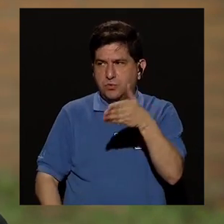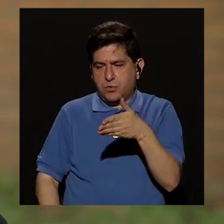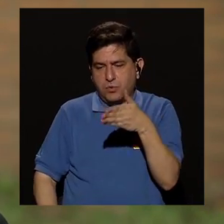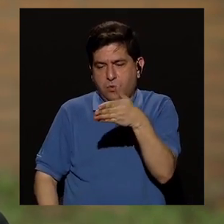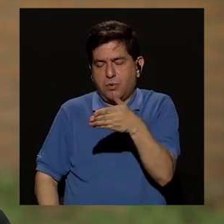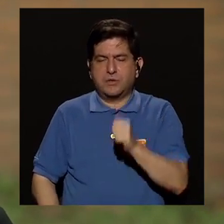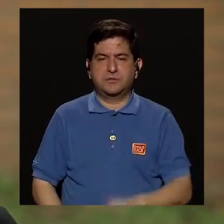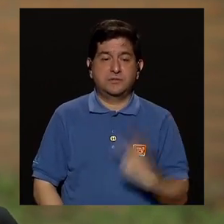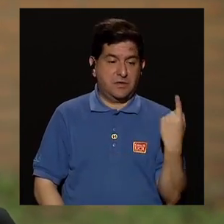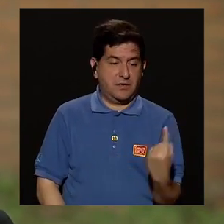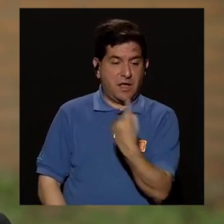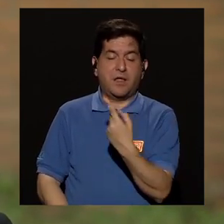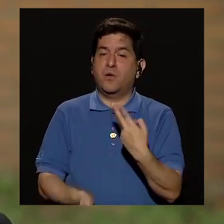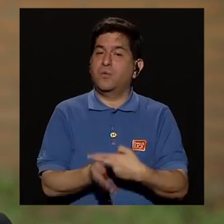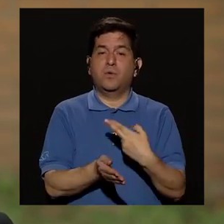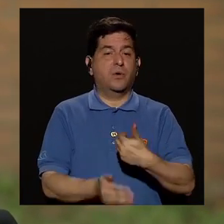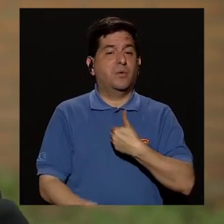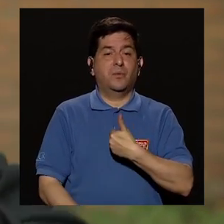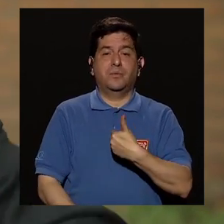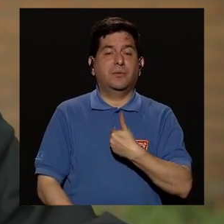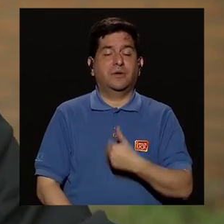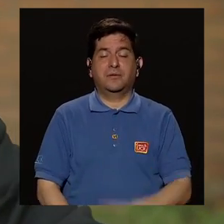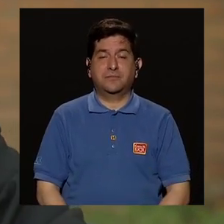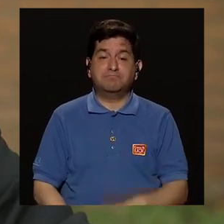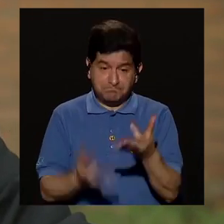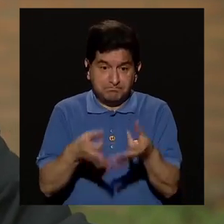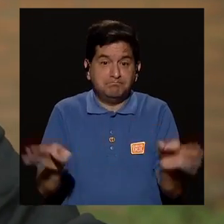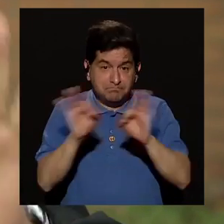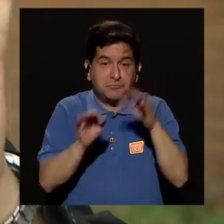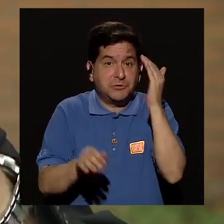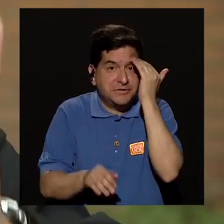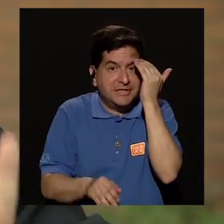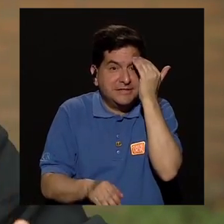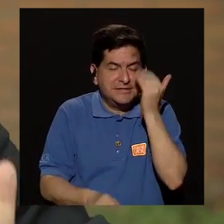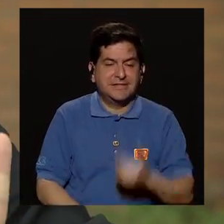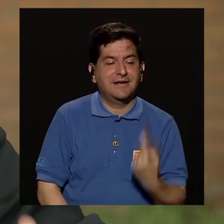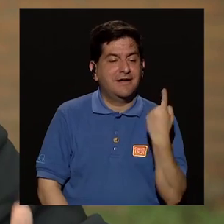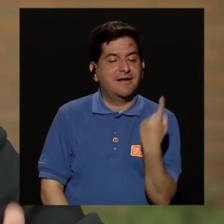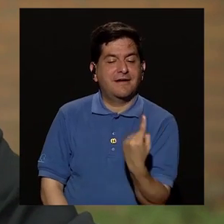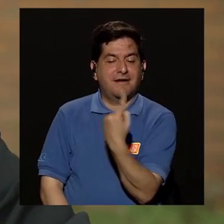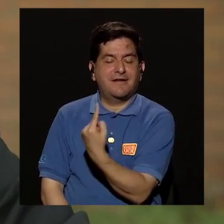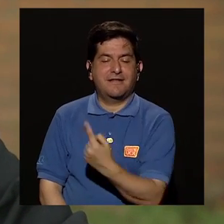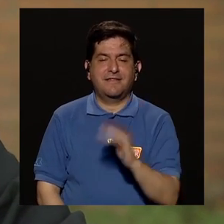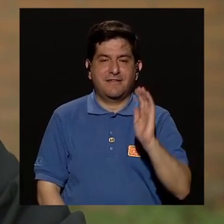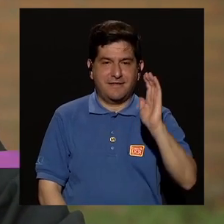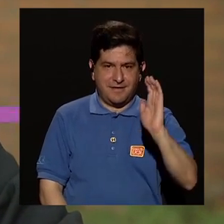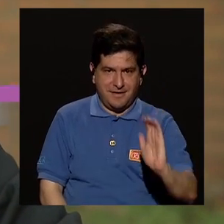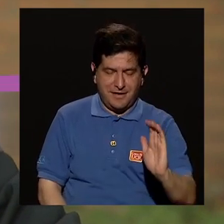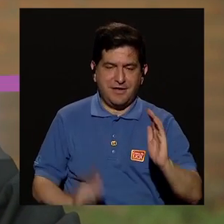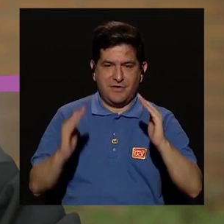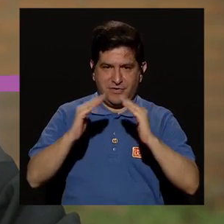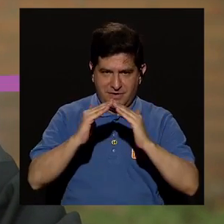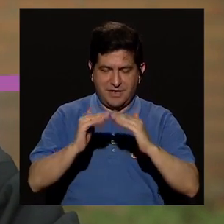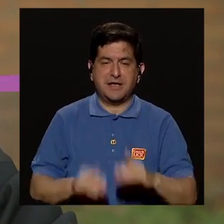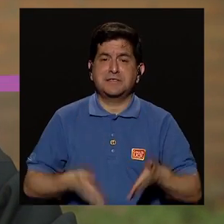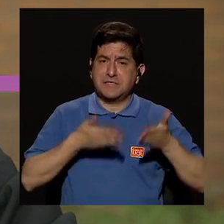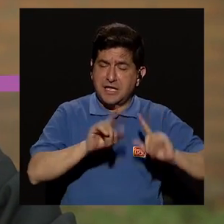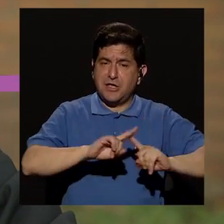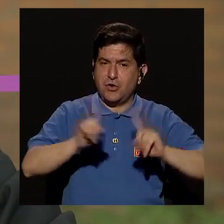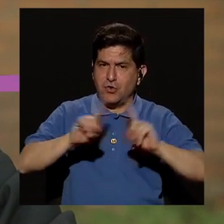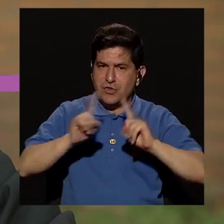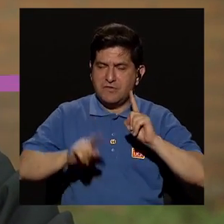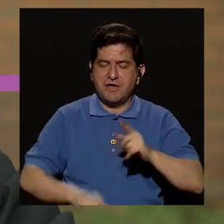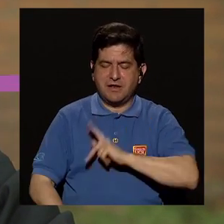lento cada quien tiene su ritmo eso es muy importante saber que cada niño de nuestra casa cada hijo